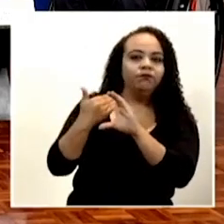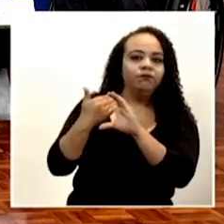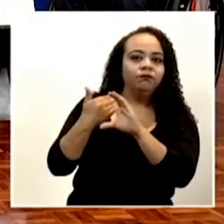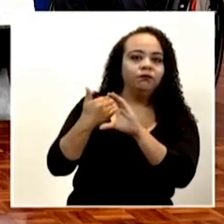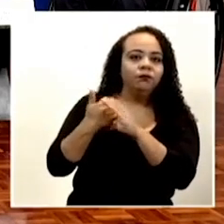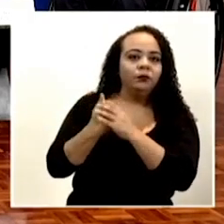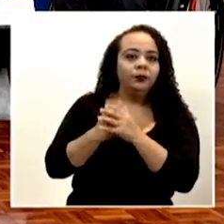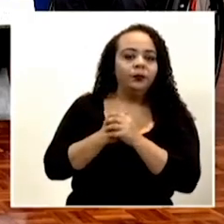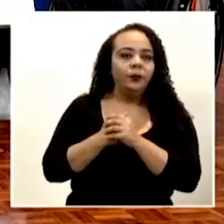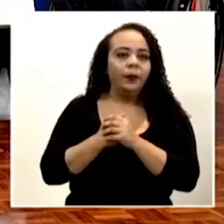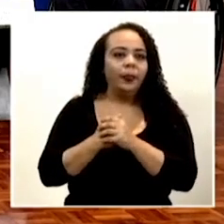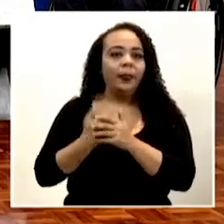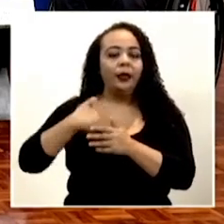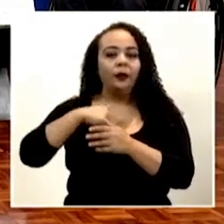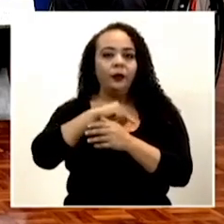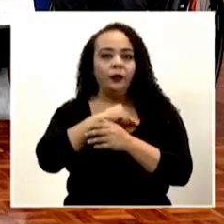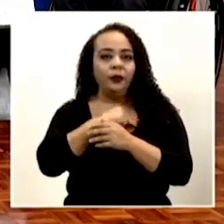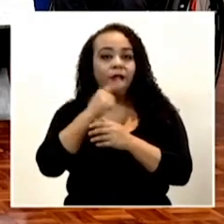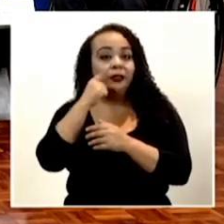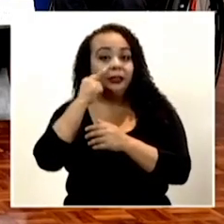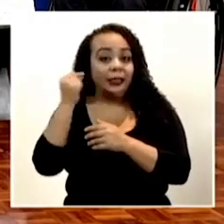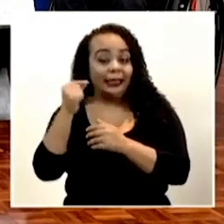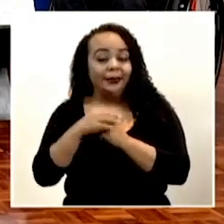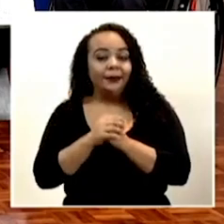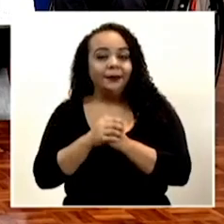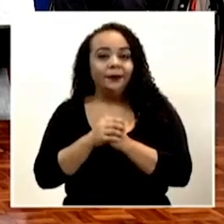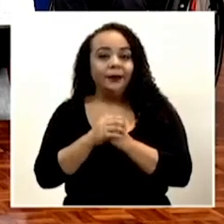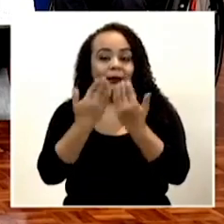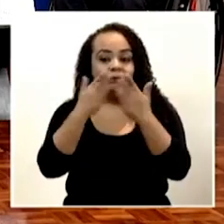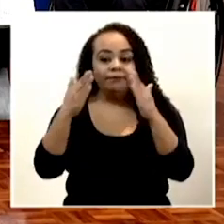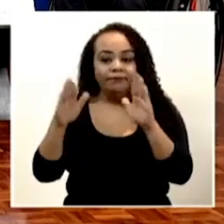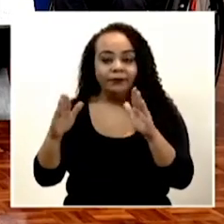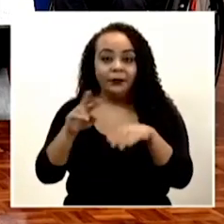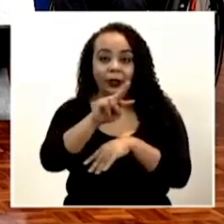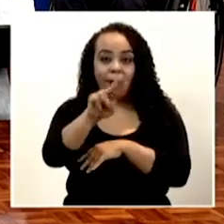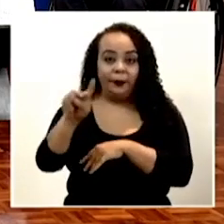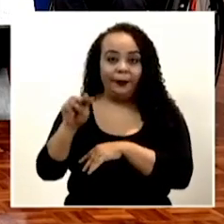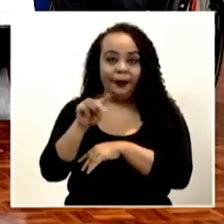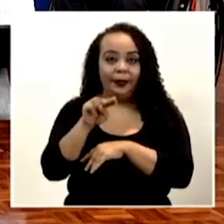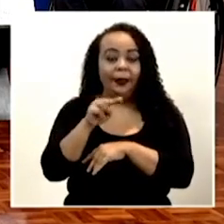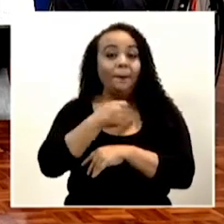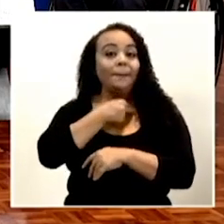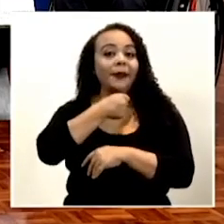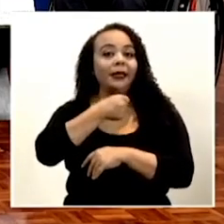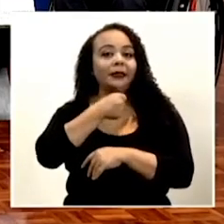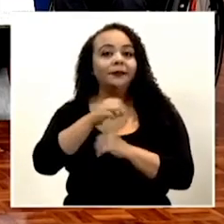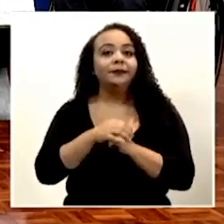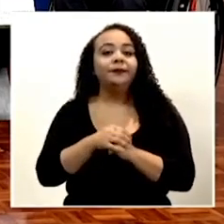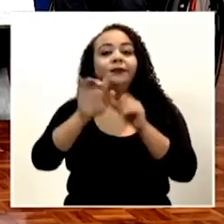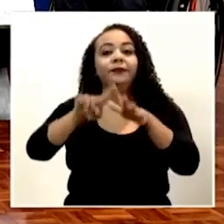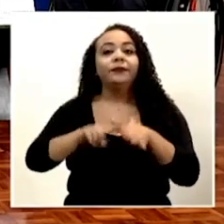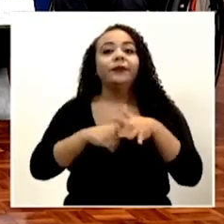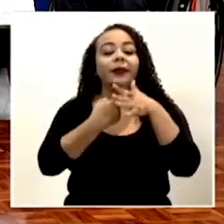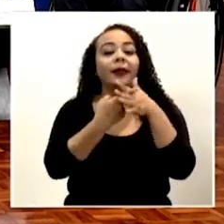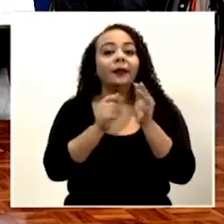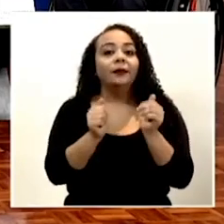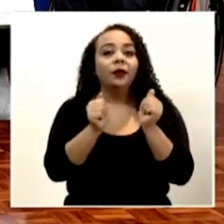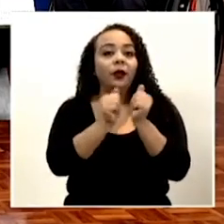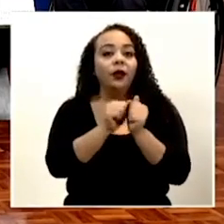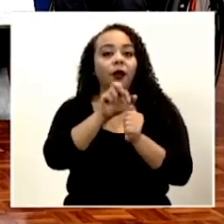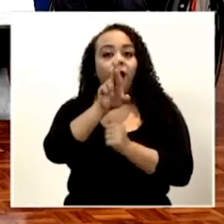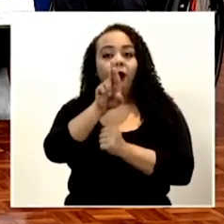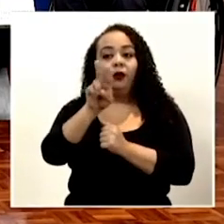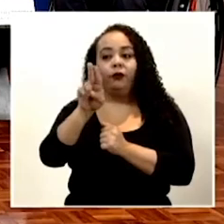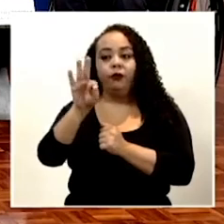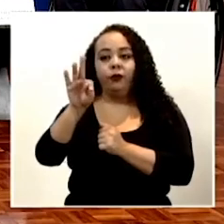de nuestro chasis en donde están habilitados los colegas de prensa. Iniciamos con Ruth